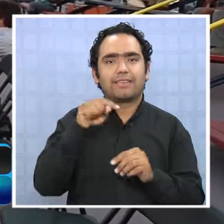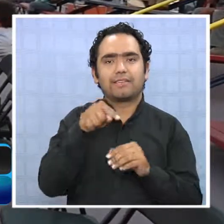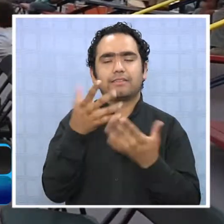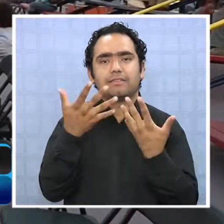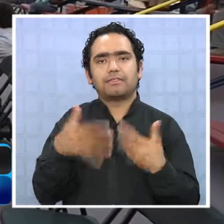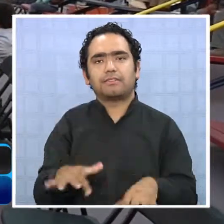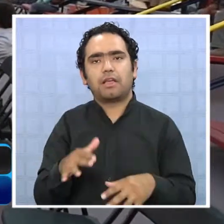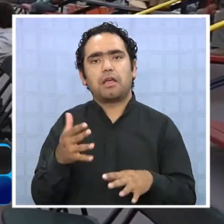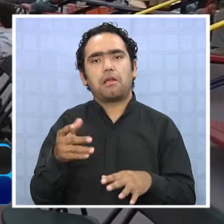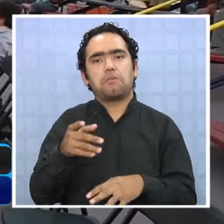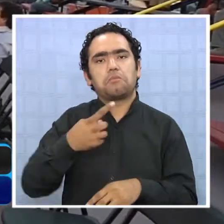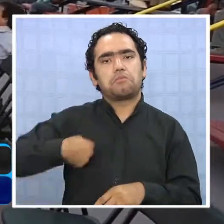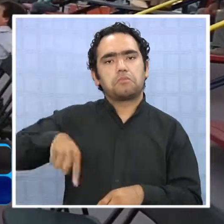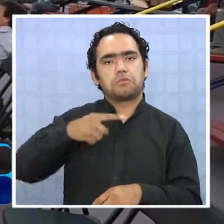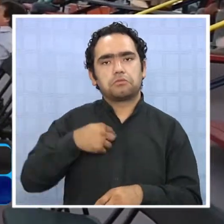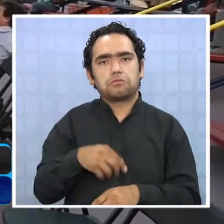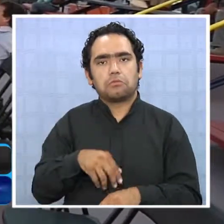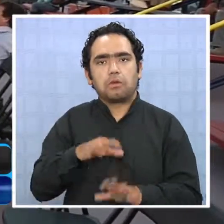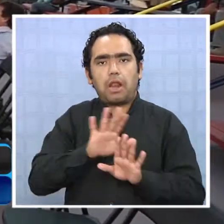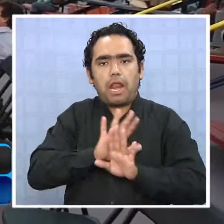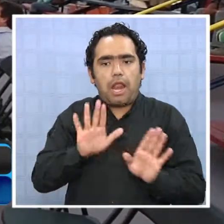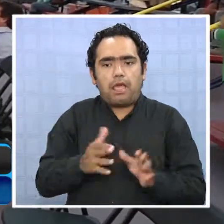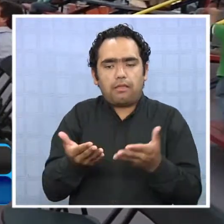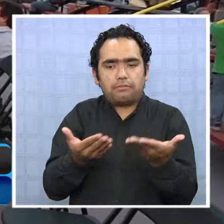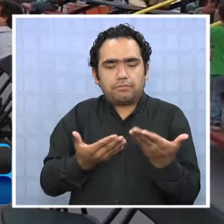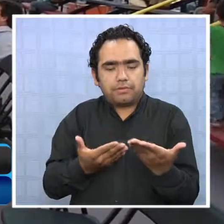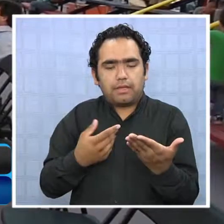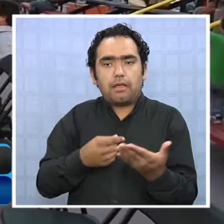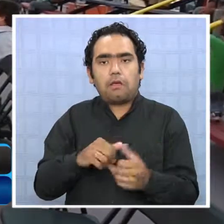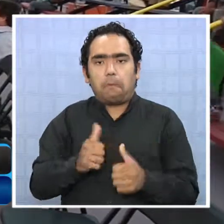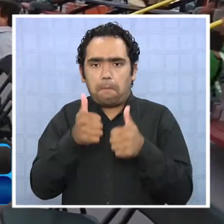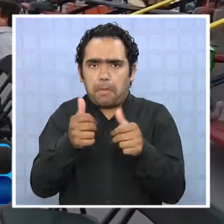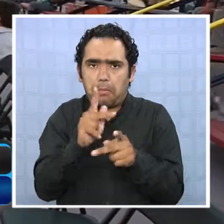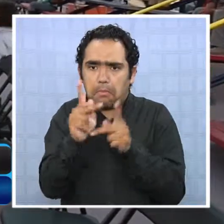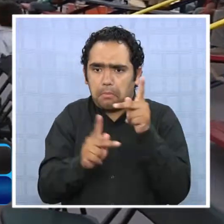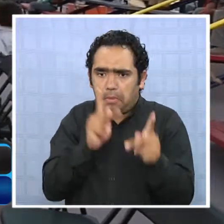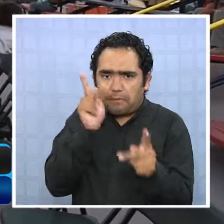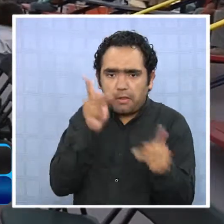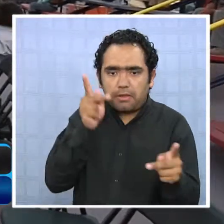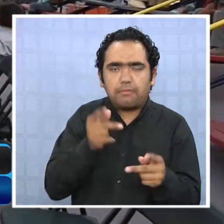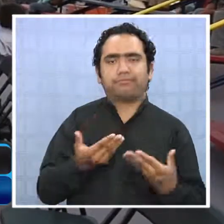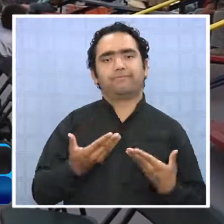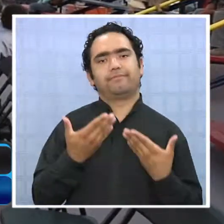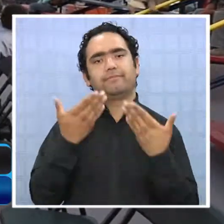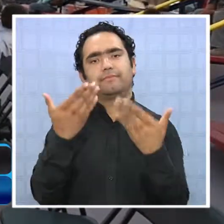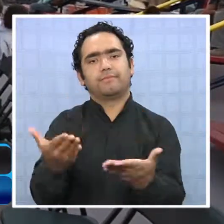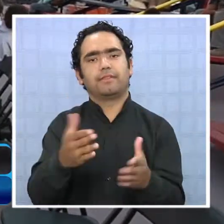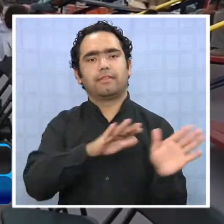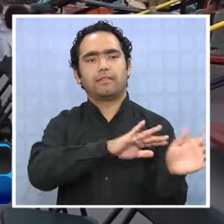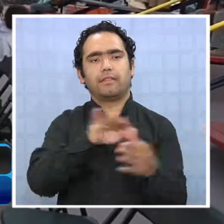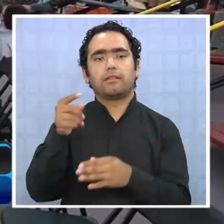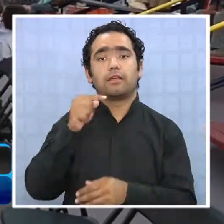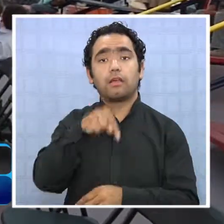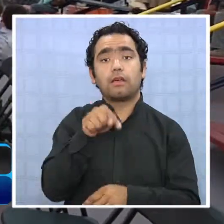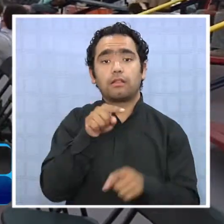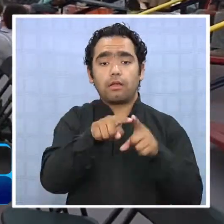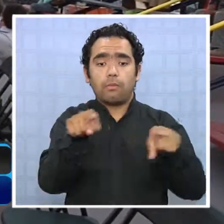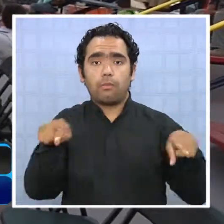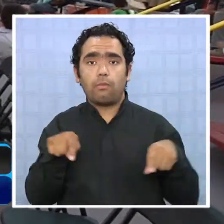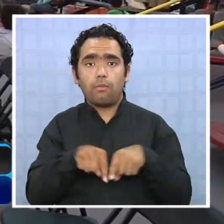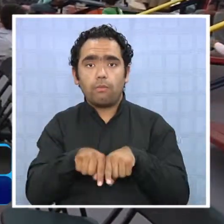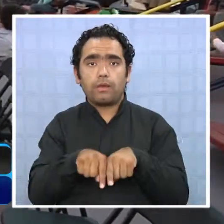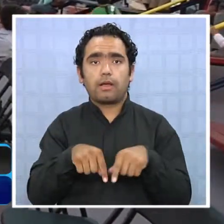que en el fondo, en definitiva, nosotros no la recepcionábamos hasta que quedara bien. Yo creo que estas son unos tipos multicancha que hemos